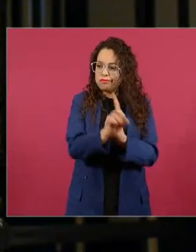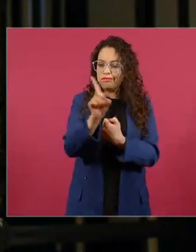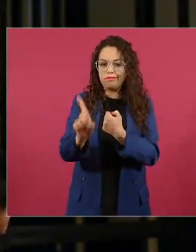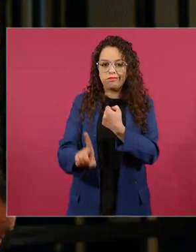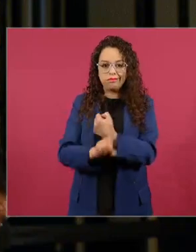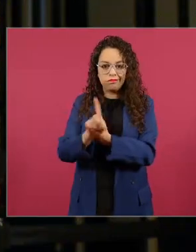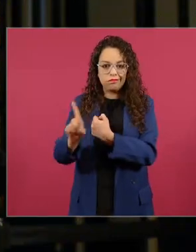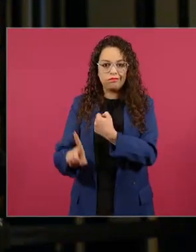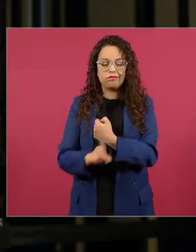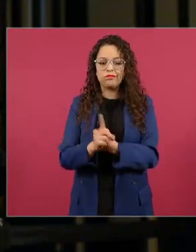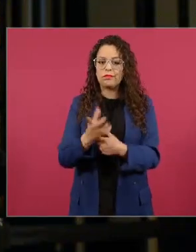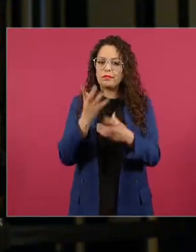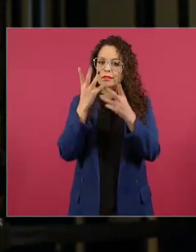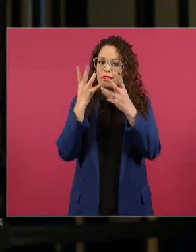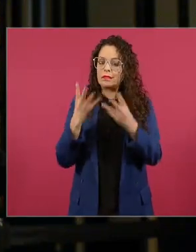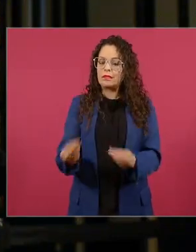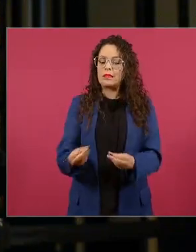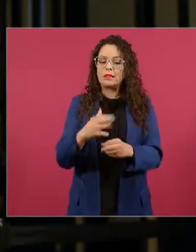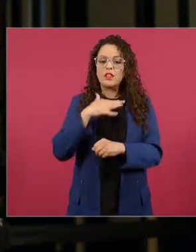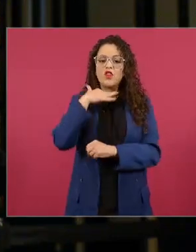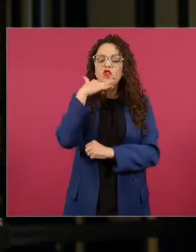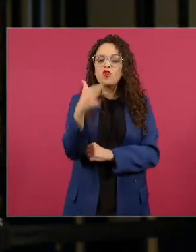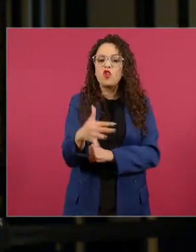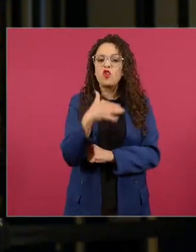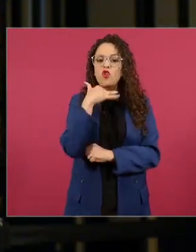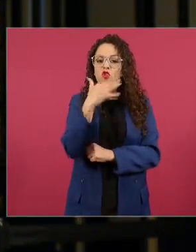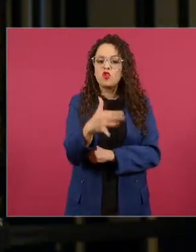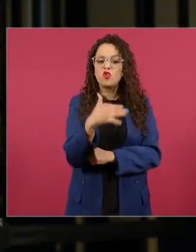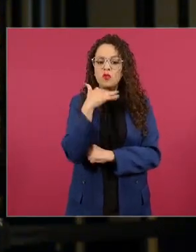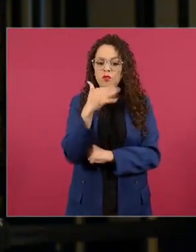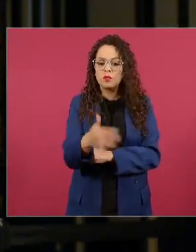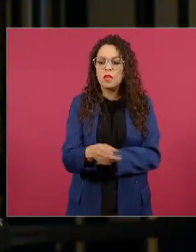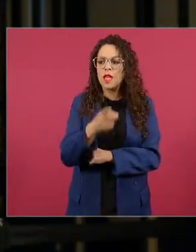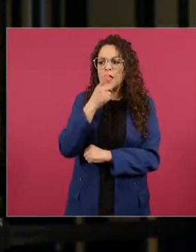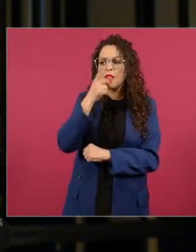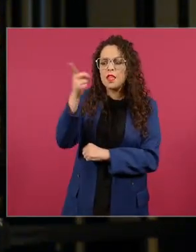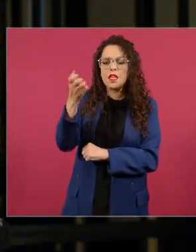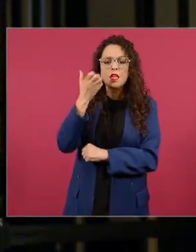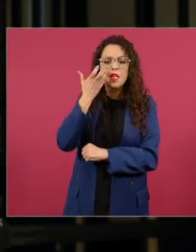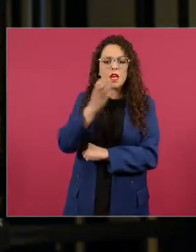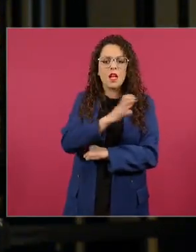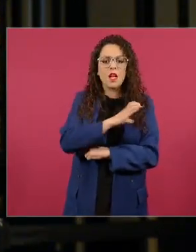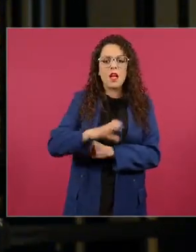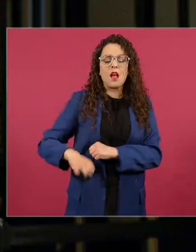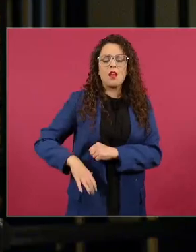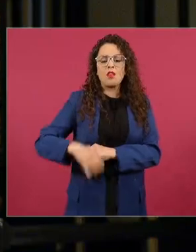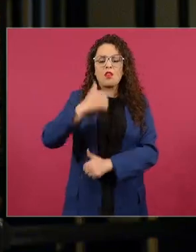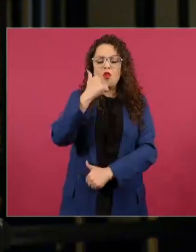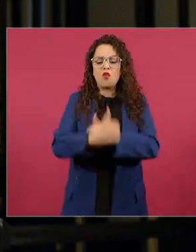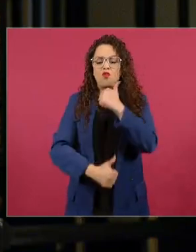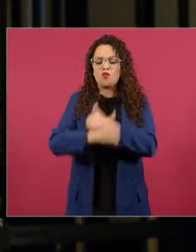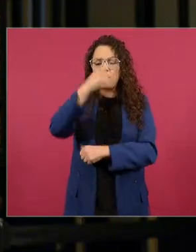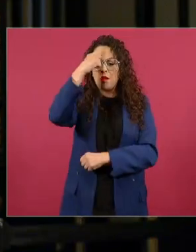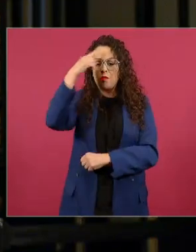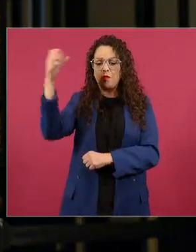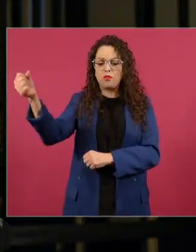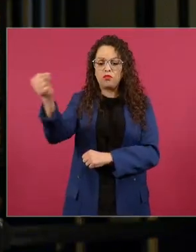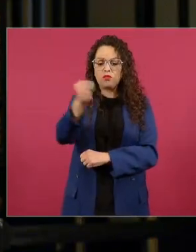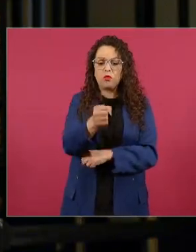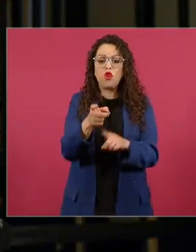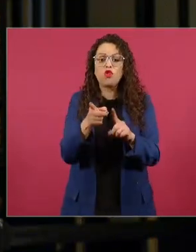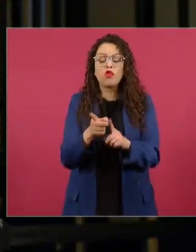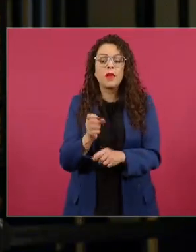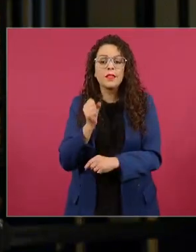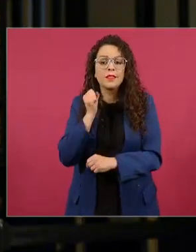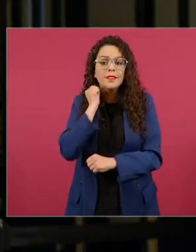casos de corrupción ha manifestado que quiere competir al Senado o por lo menos así lo dejó entrever porque